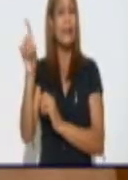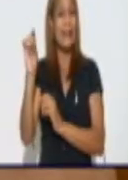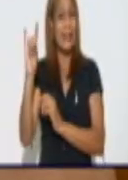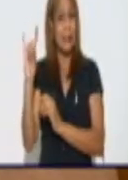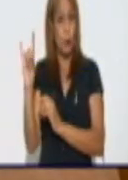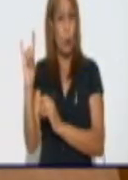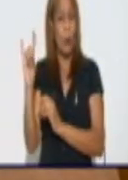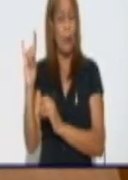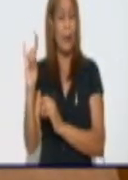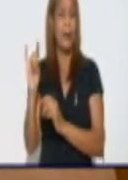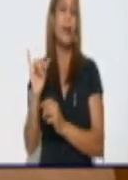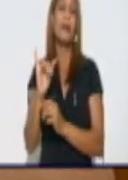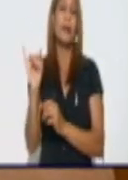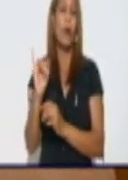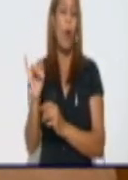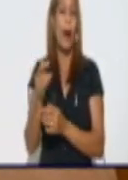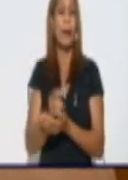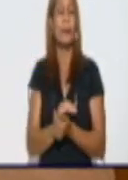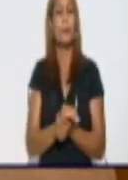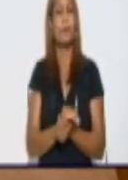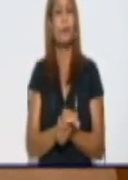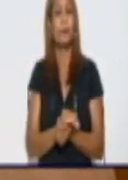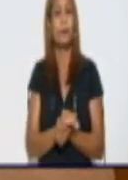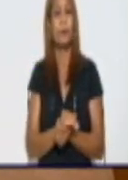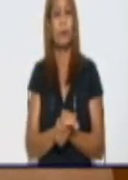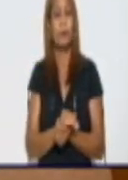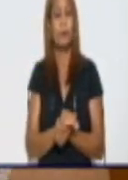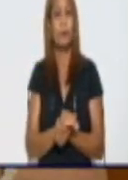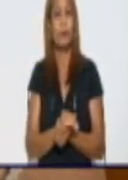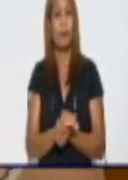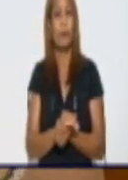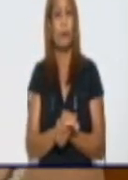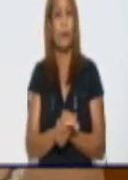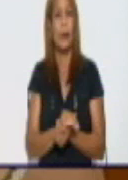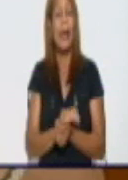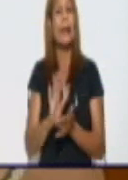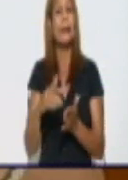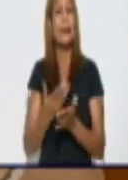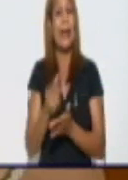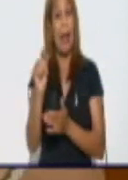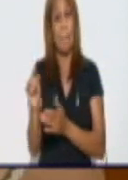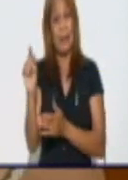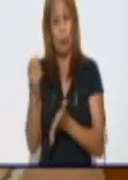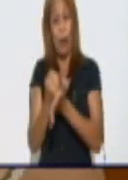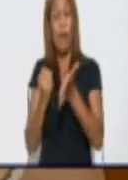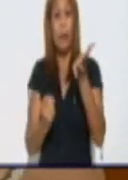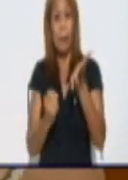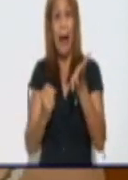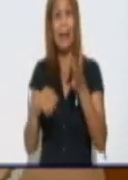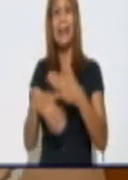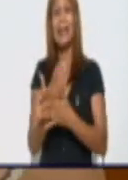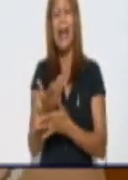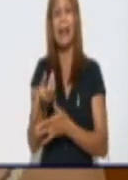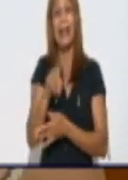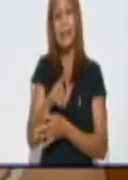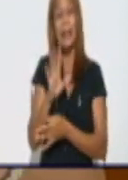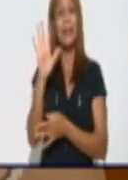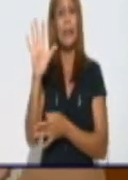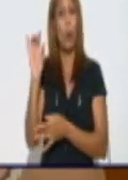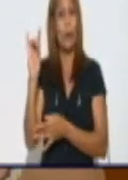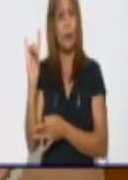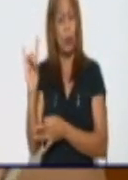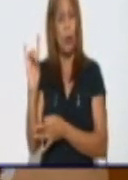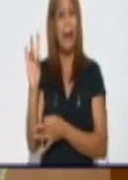enferman, 0.29 exactamente fallecen. De los casos que se confirmaron en el día de ayer, hay que decir que el 31